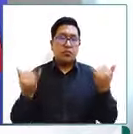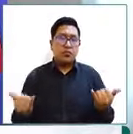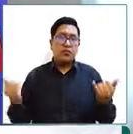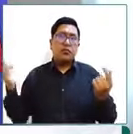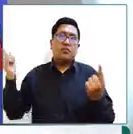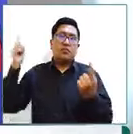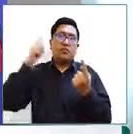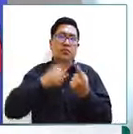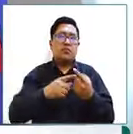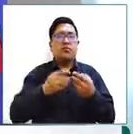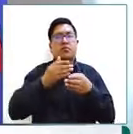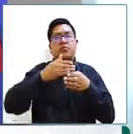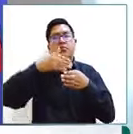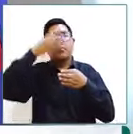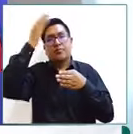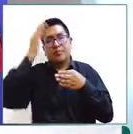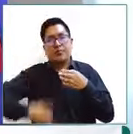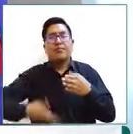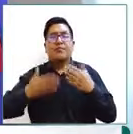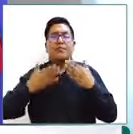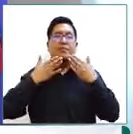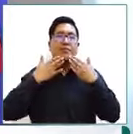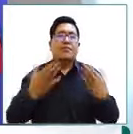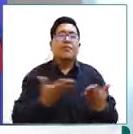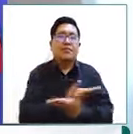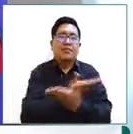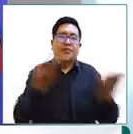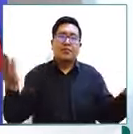estaría concluyendo y muchísimas gracias por su atención.